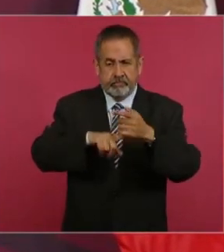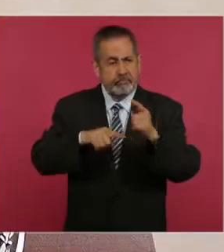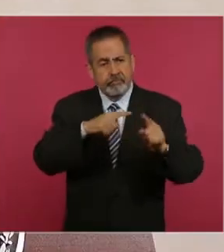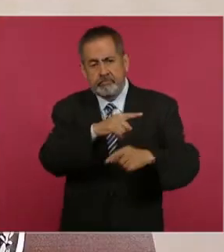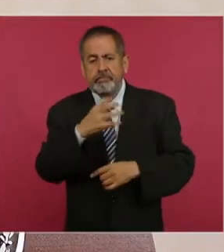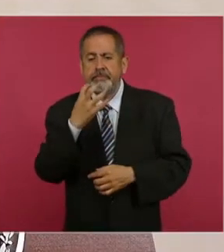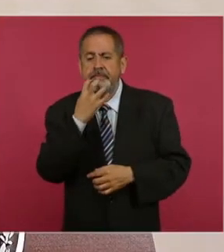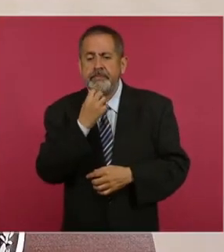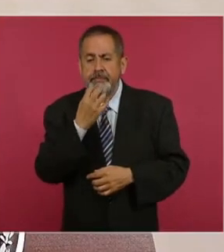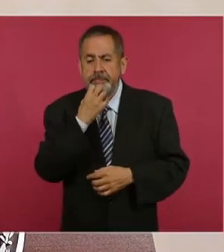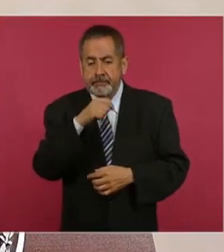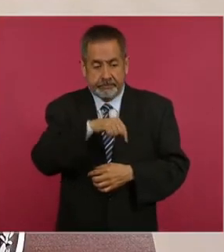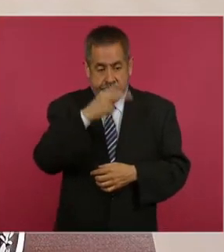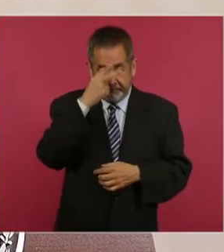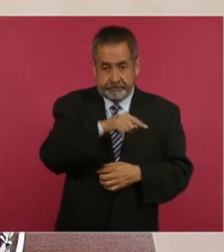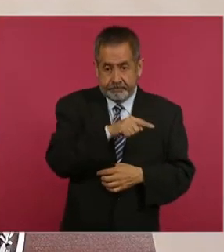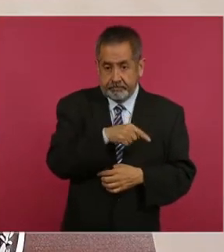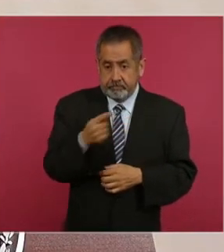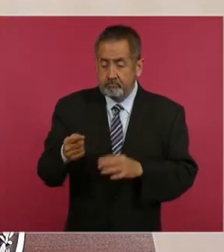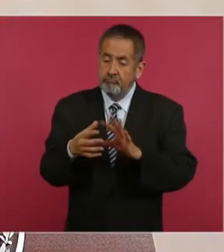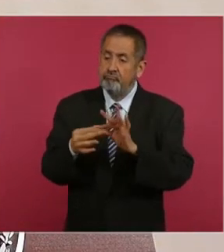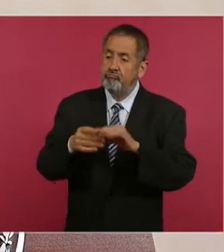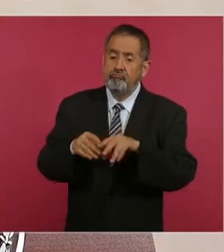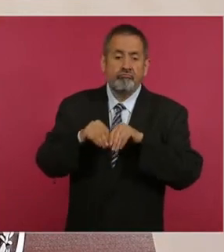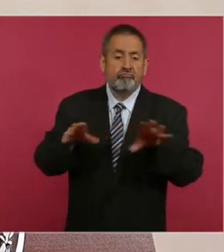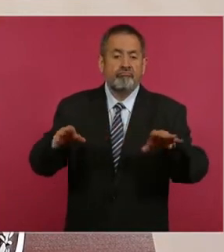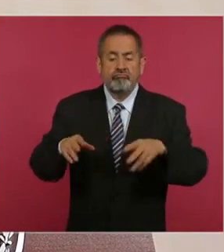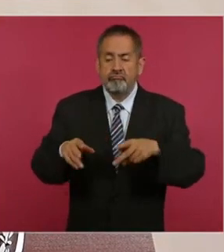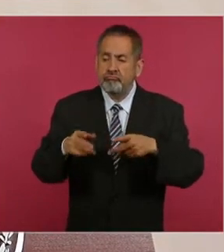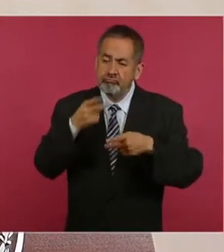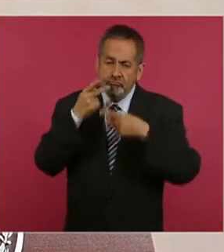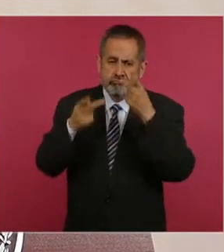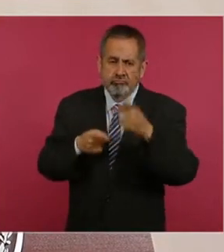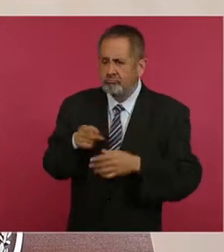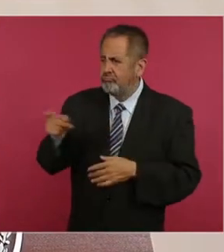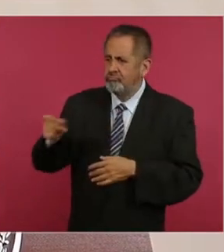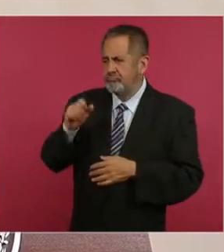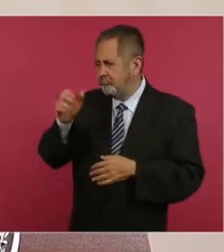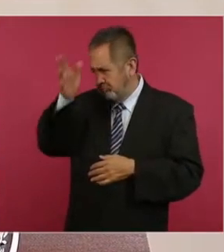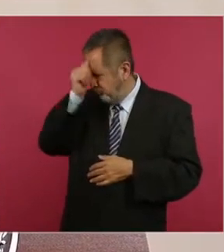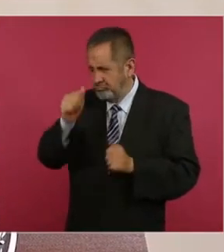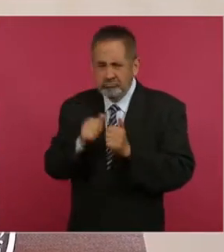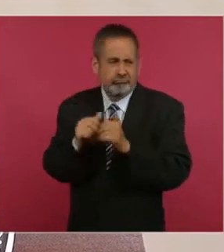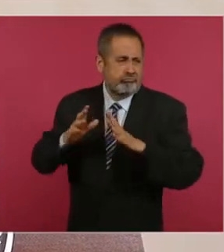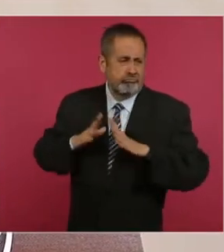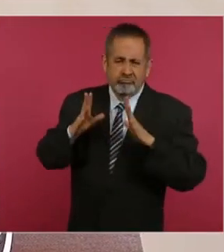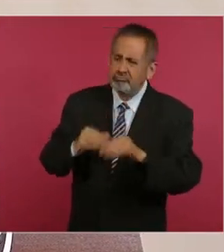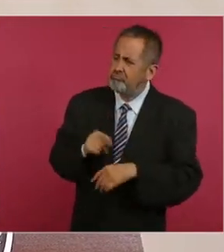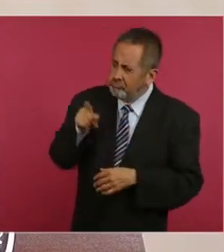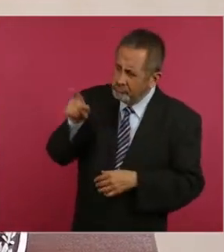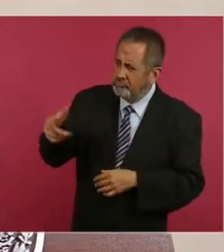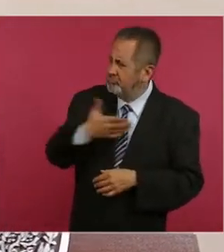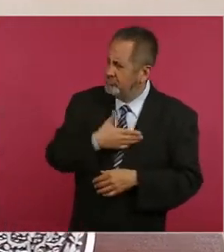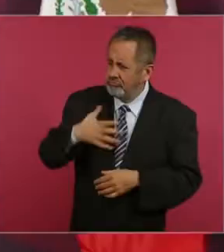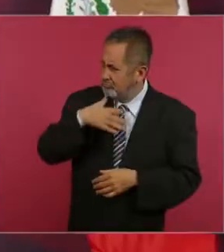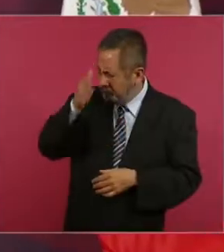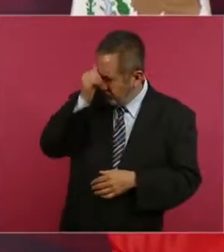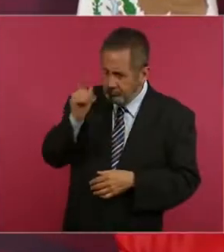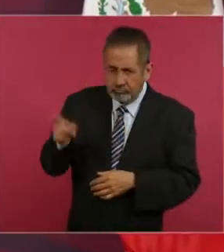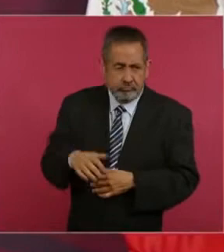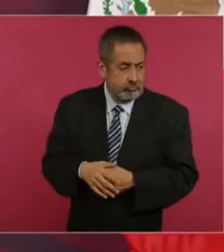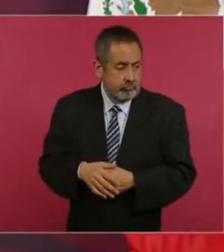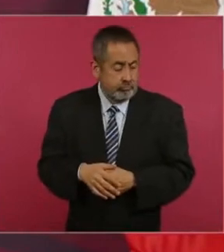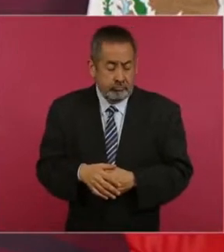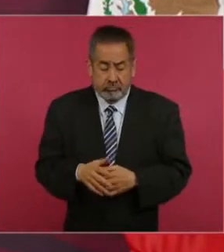en México expresa que no está conforme con nuestra postura, tiene